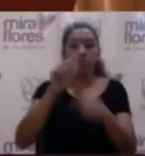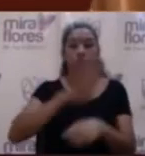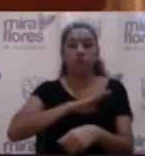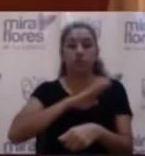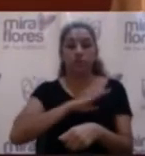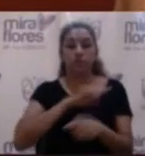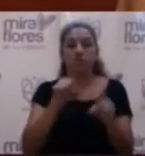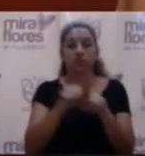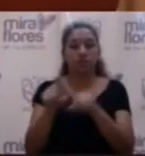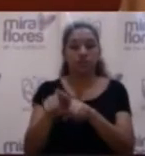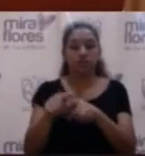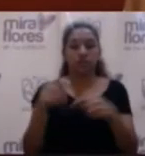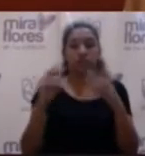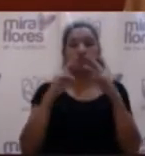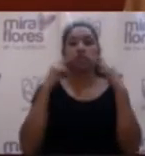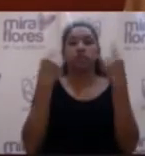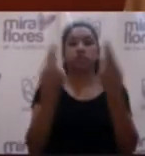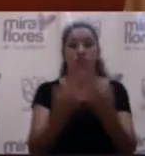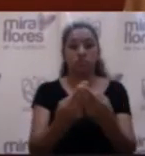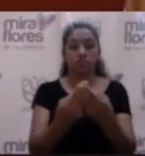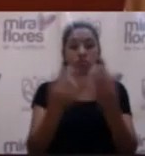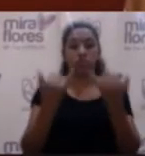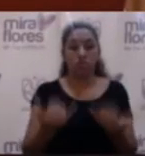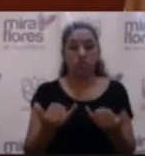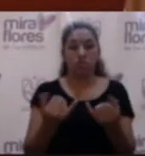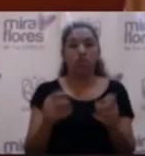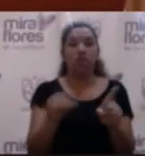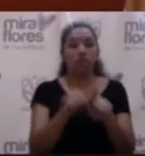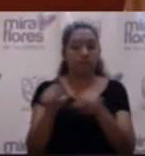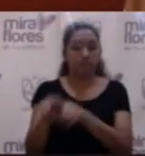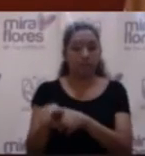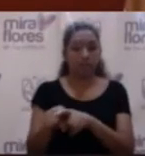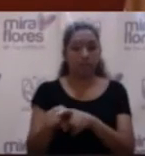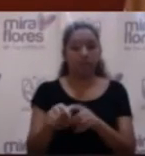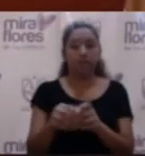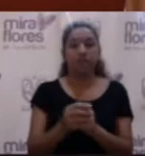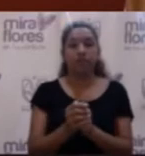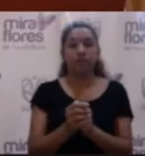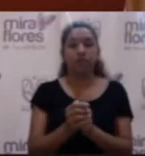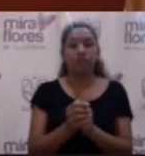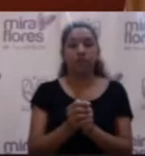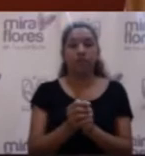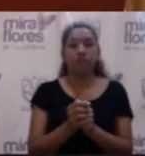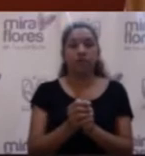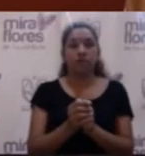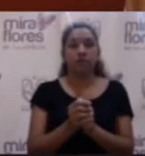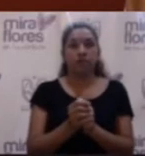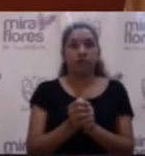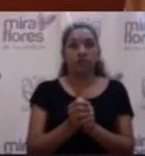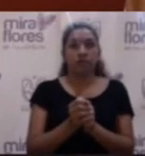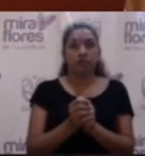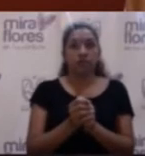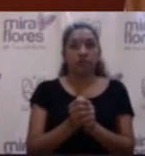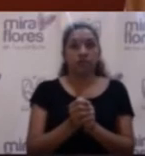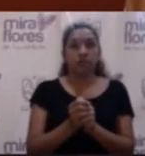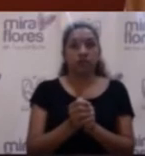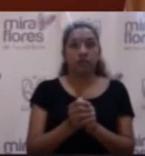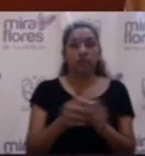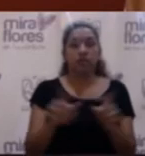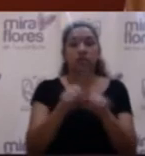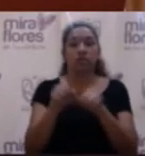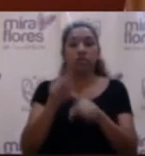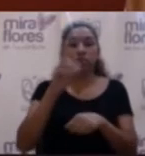sesión también, que ha sido convocada, una doble sesión, sesión ordinaria y CCLD, y también un